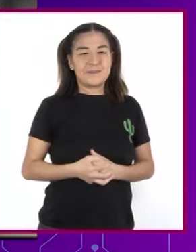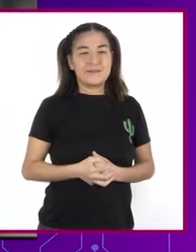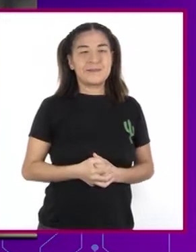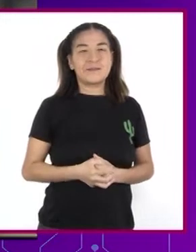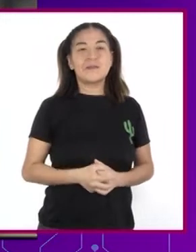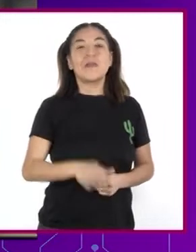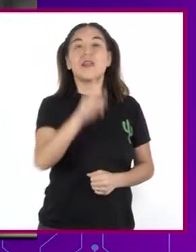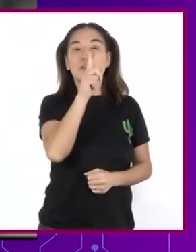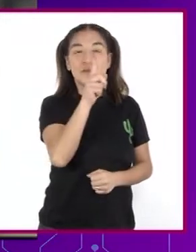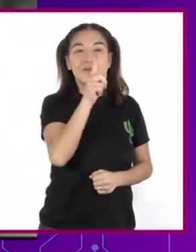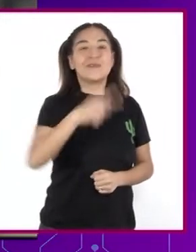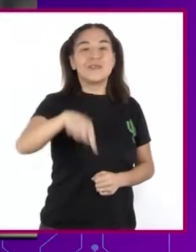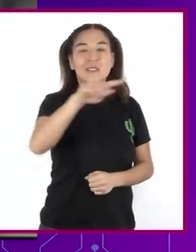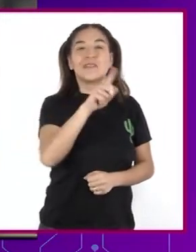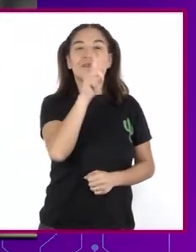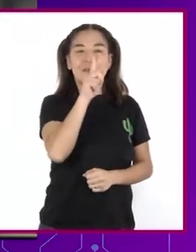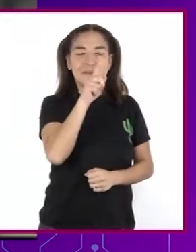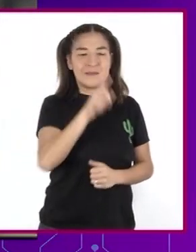¡Silencio!